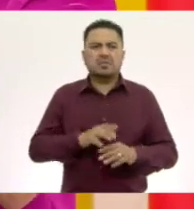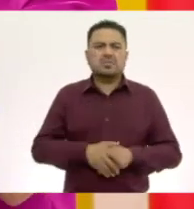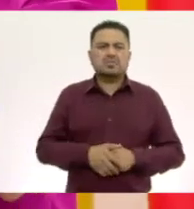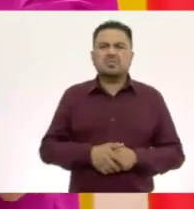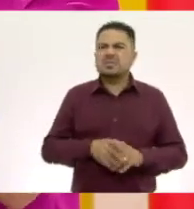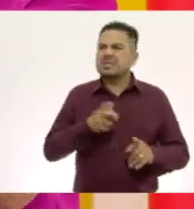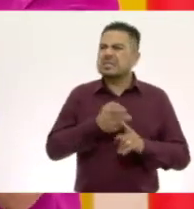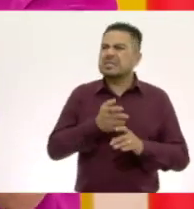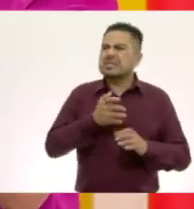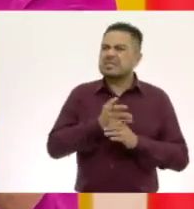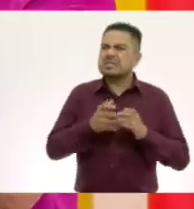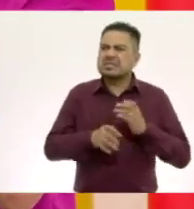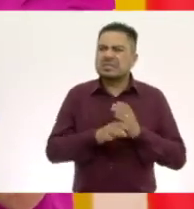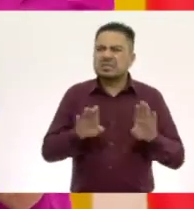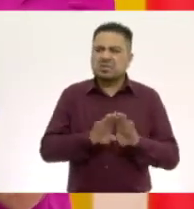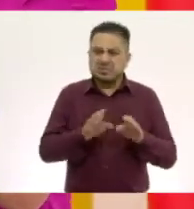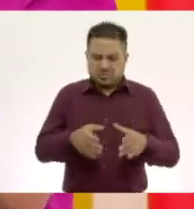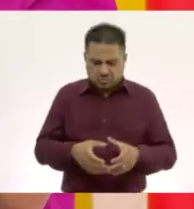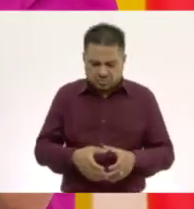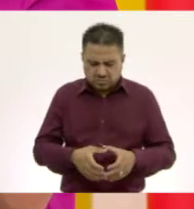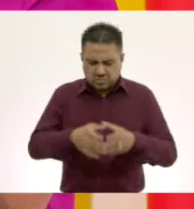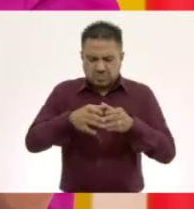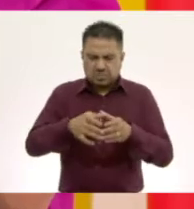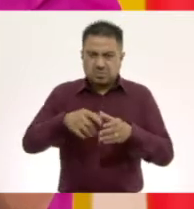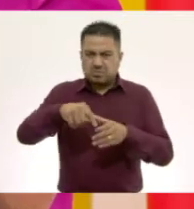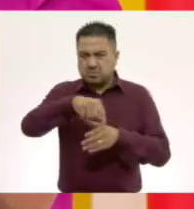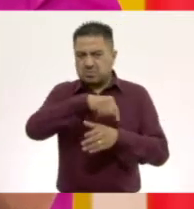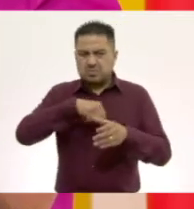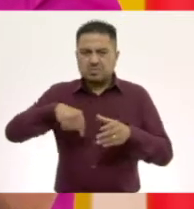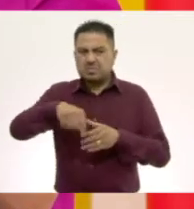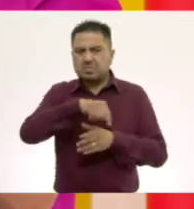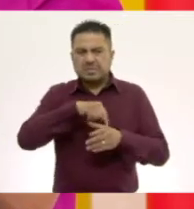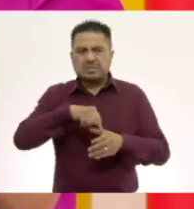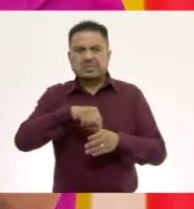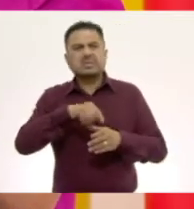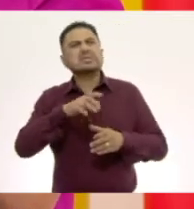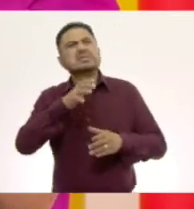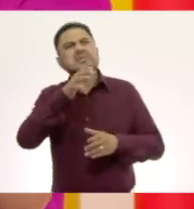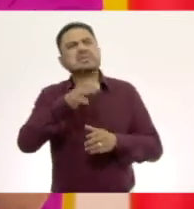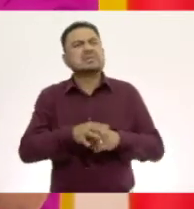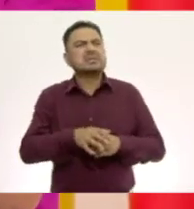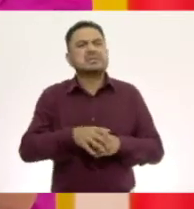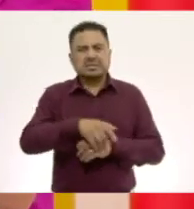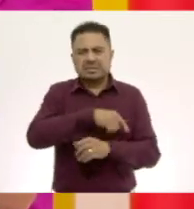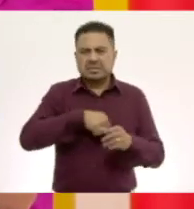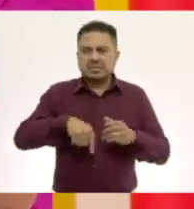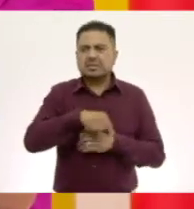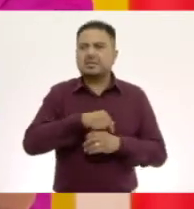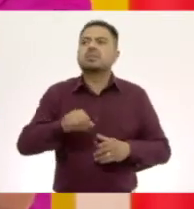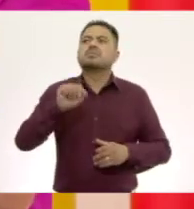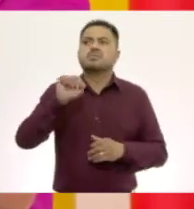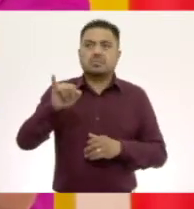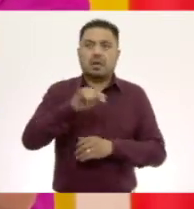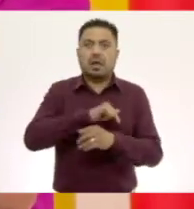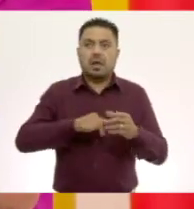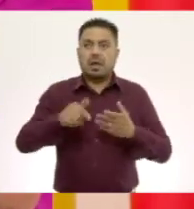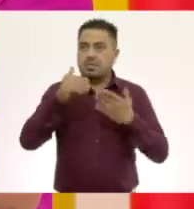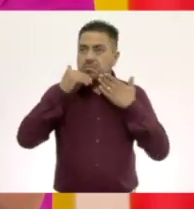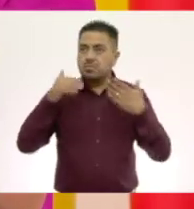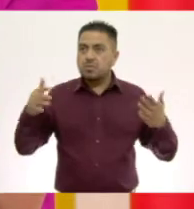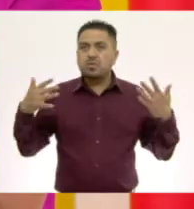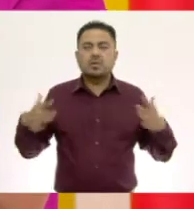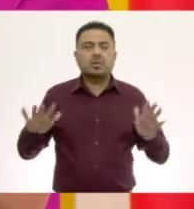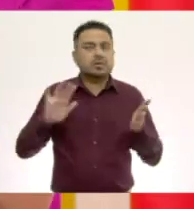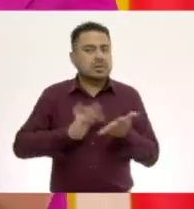objeto es como un cilindro. Es un cilindro, muy bien. Y la tapa es un círculo. Es un círculo, muy bien.